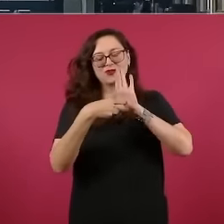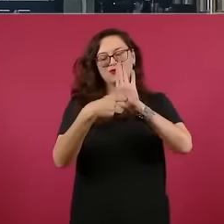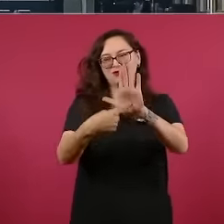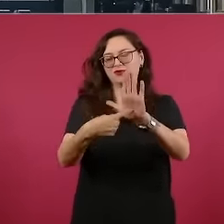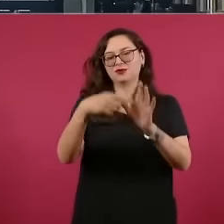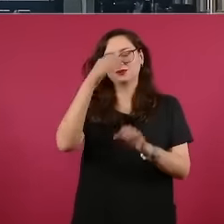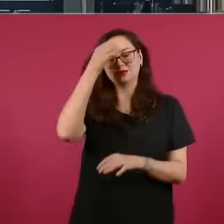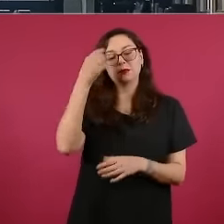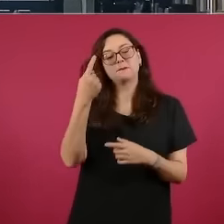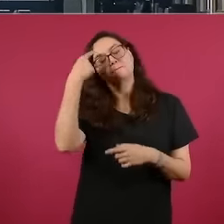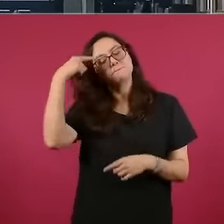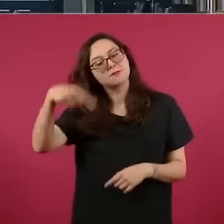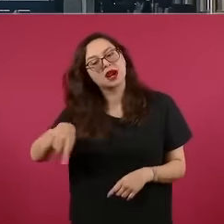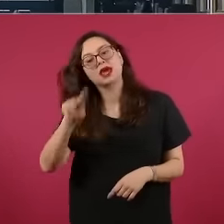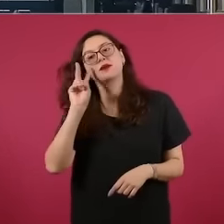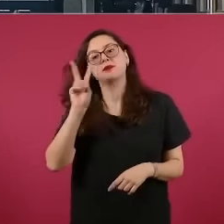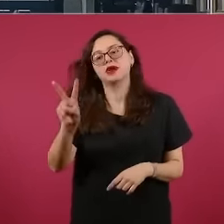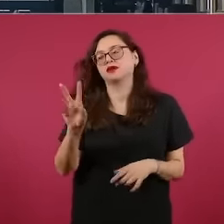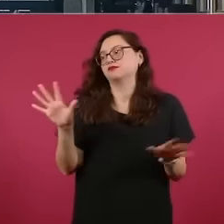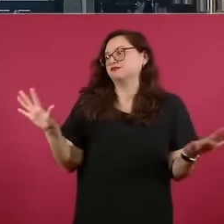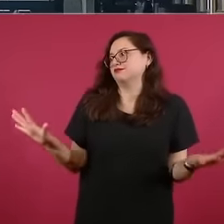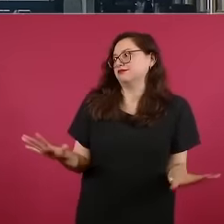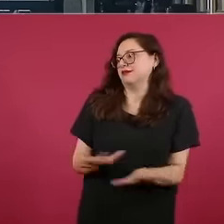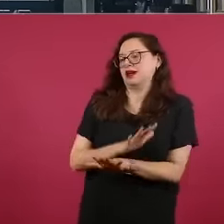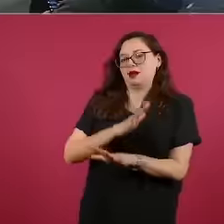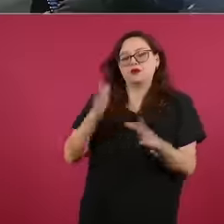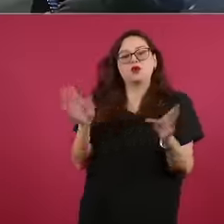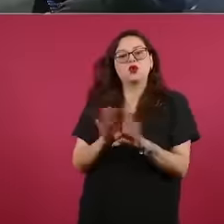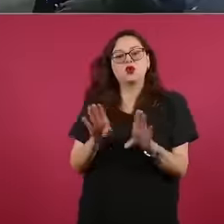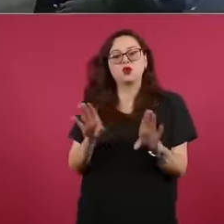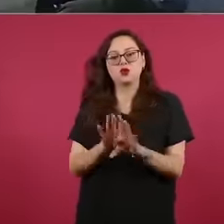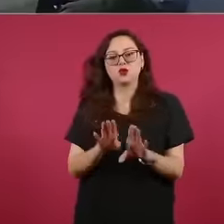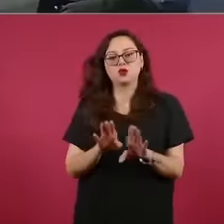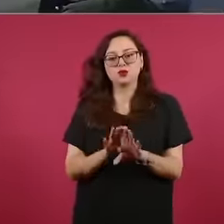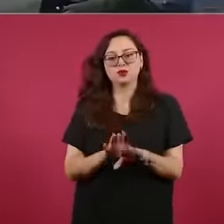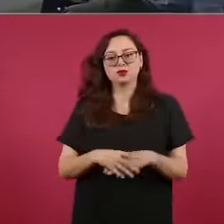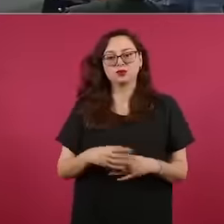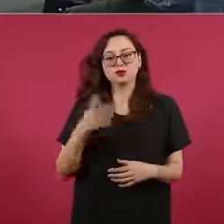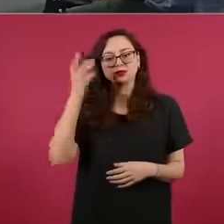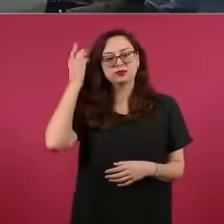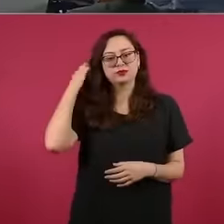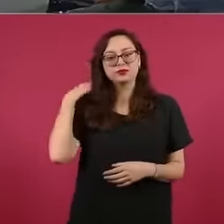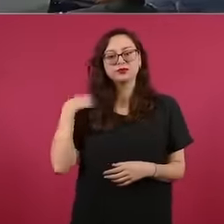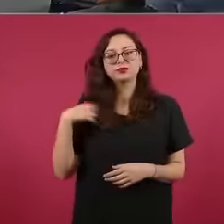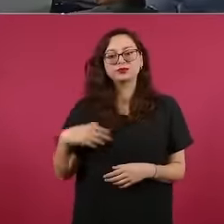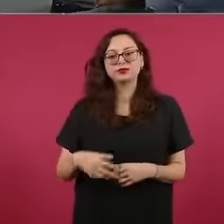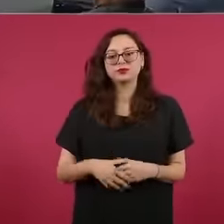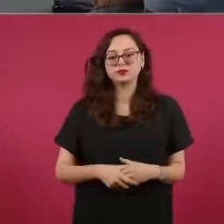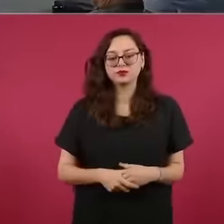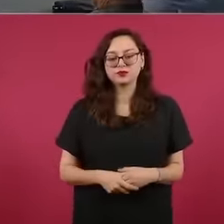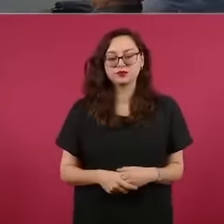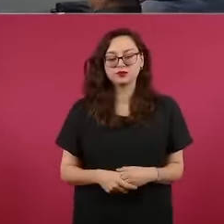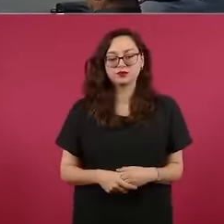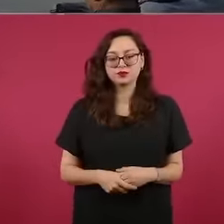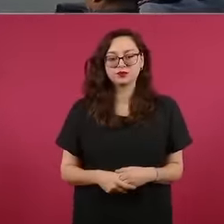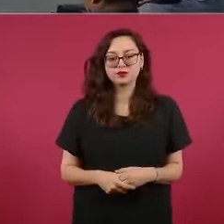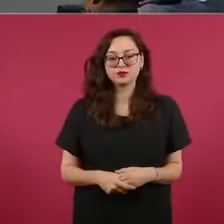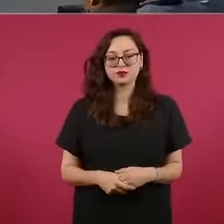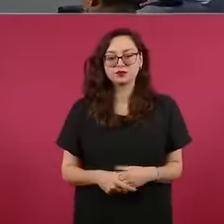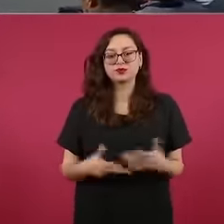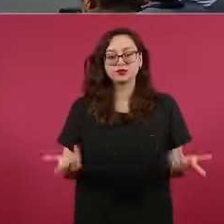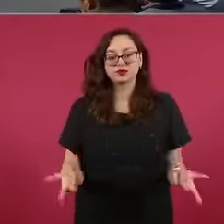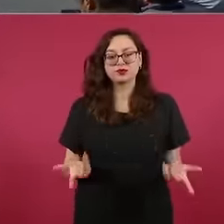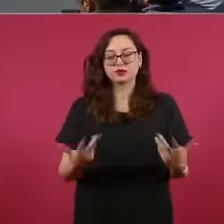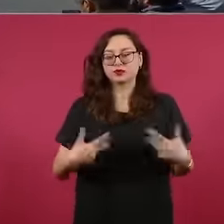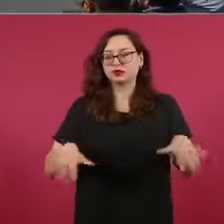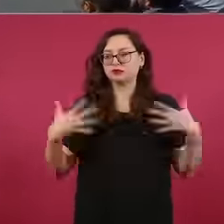Para que vean este fenómeno que se logró con el